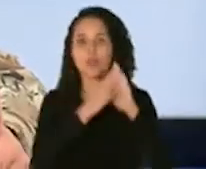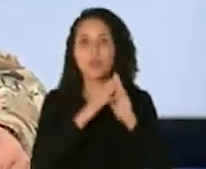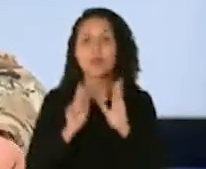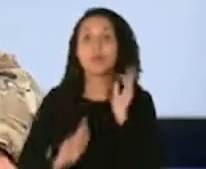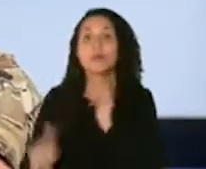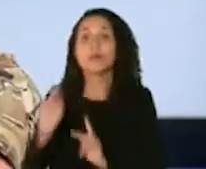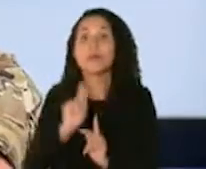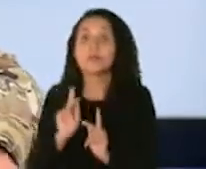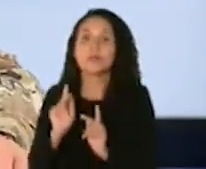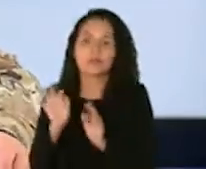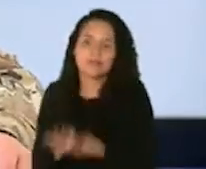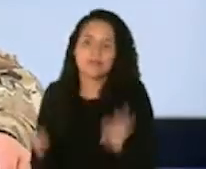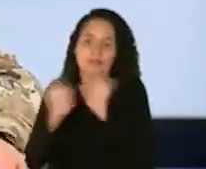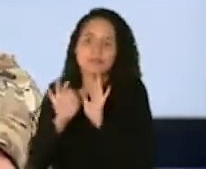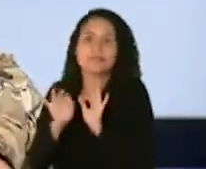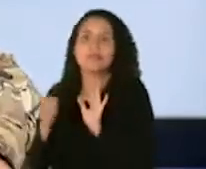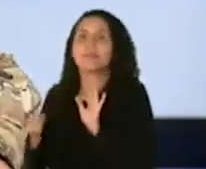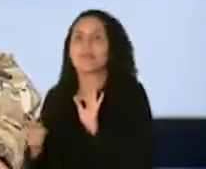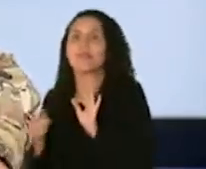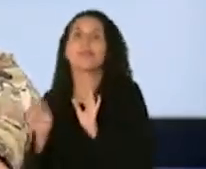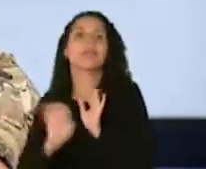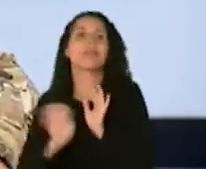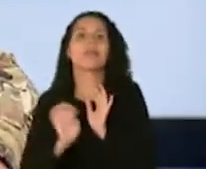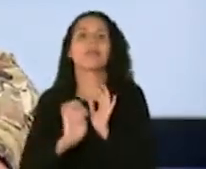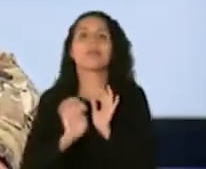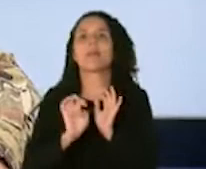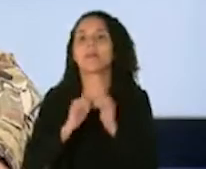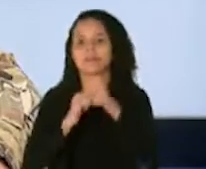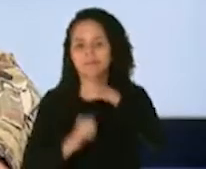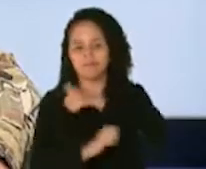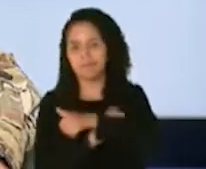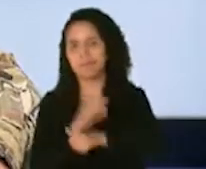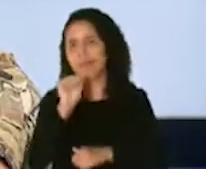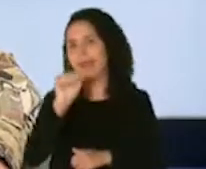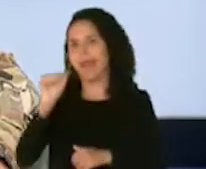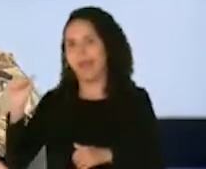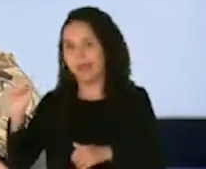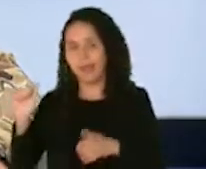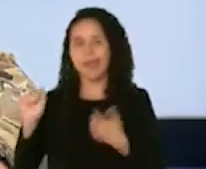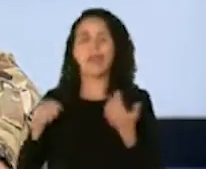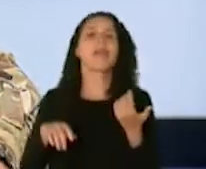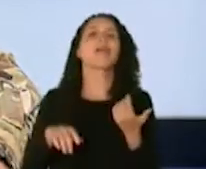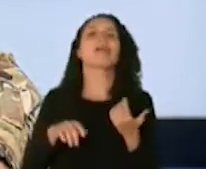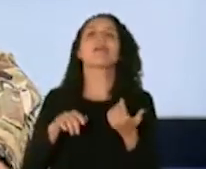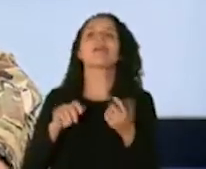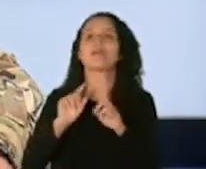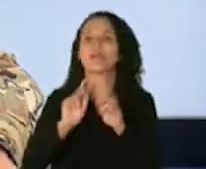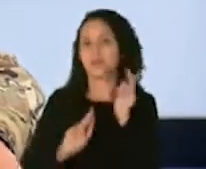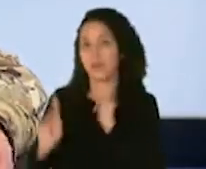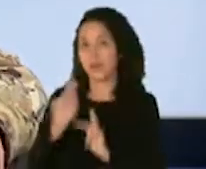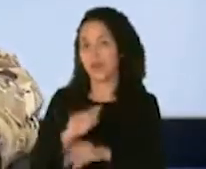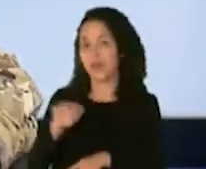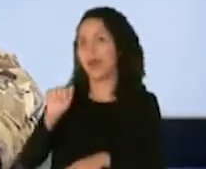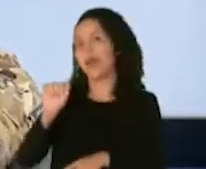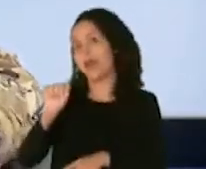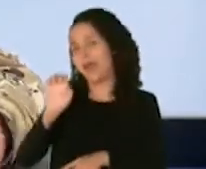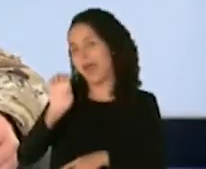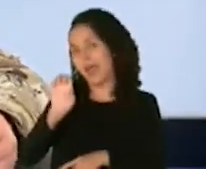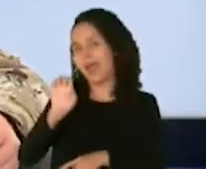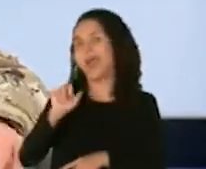esenciales, estructuras críticas, como el personal de la Autoridad de Acuaducto de Alcantarillado, el personal de energía eléctrica,